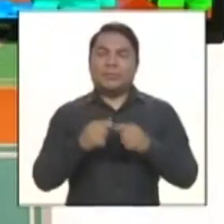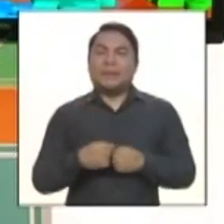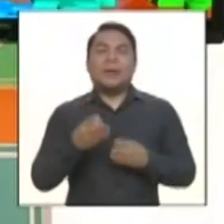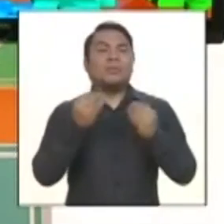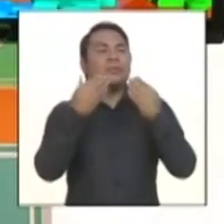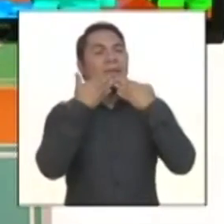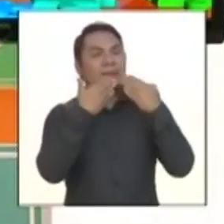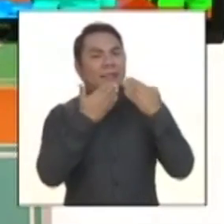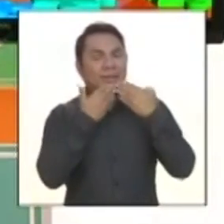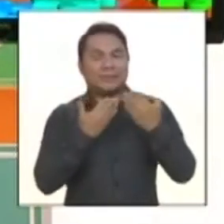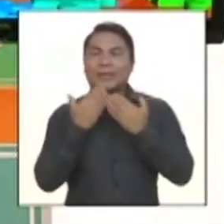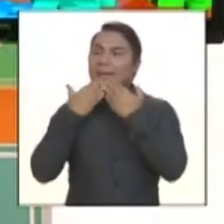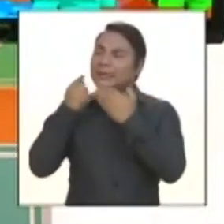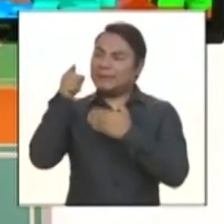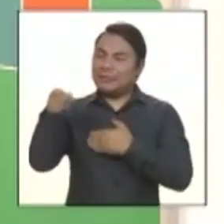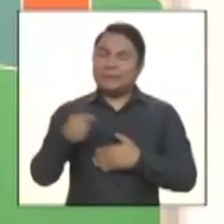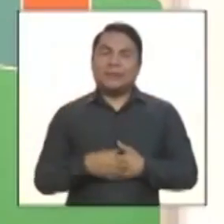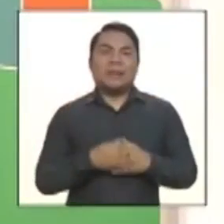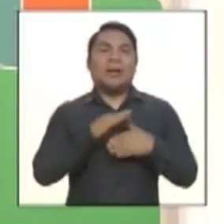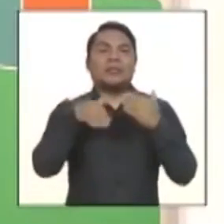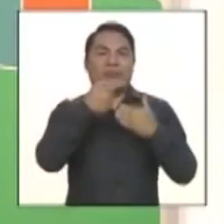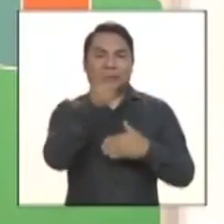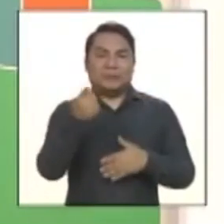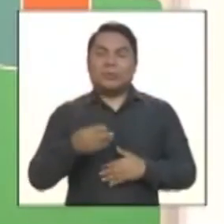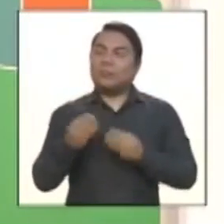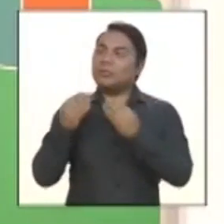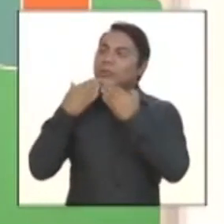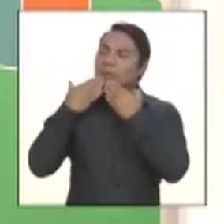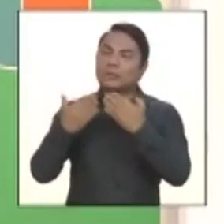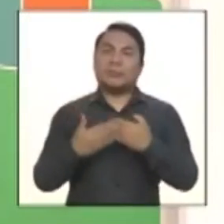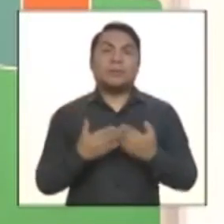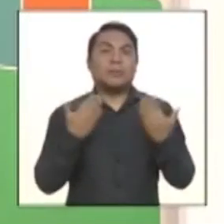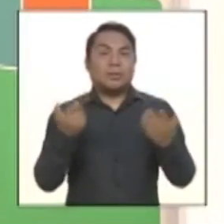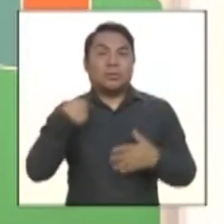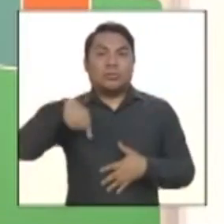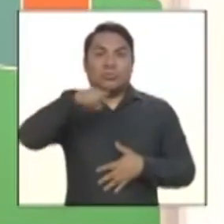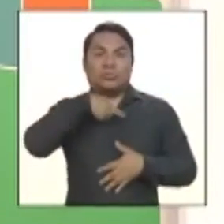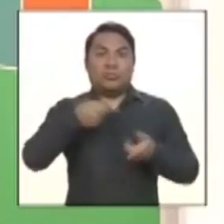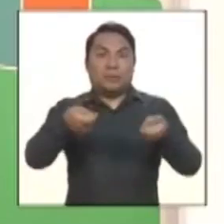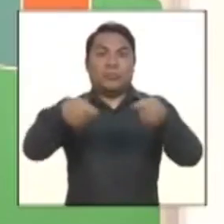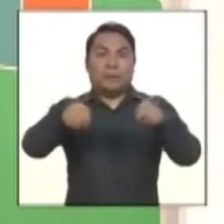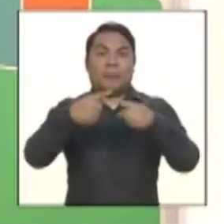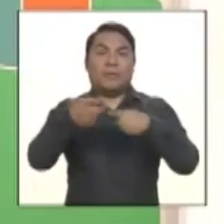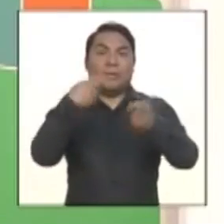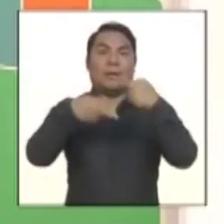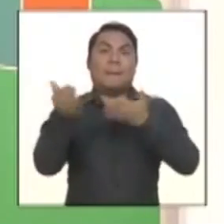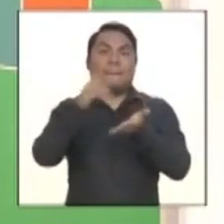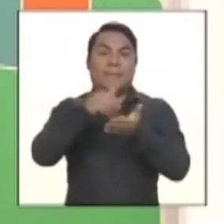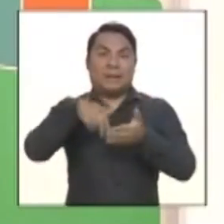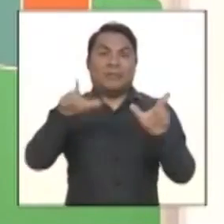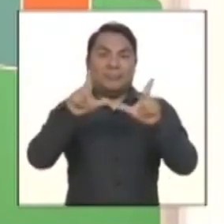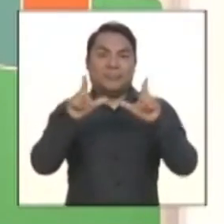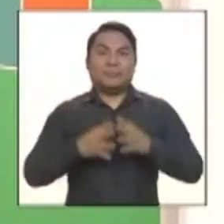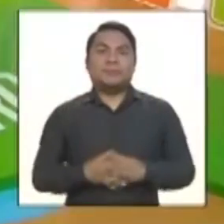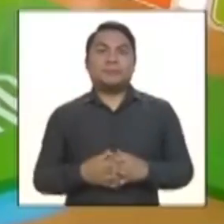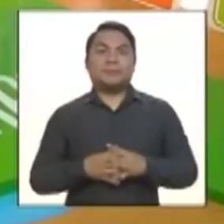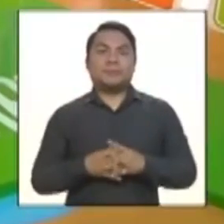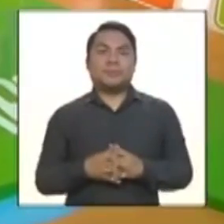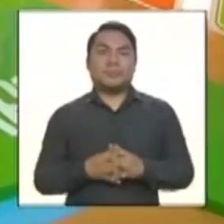que sí. Muchísimas gracias. Gracias a ti. Gracias. todos ustedes. Muchas gracias. Bueno, nosotros vamos a una pausa y ya regresamos con más aquí en el programa.